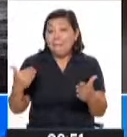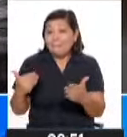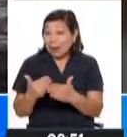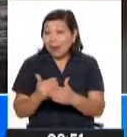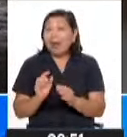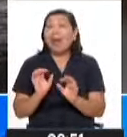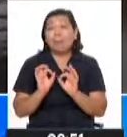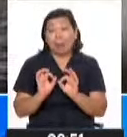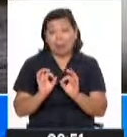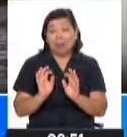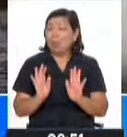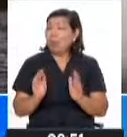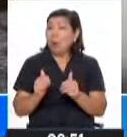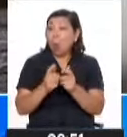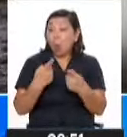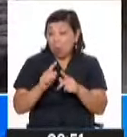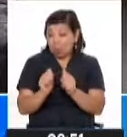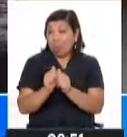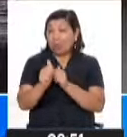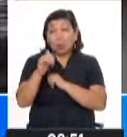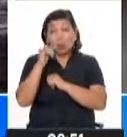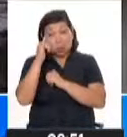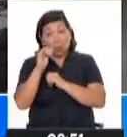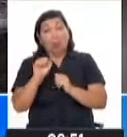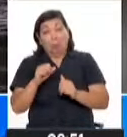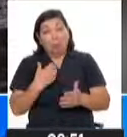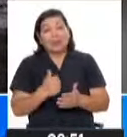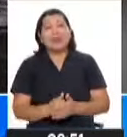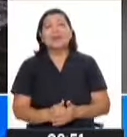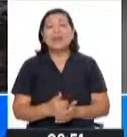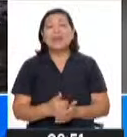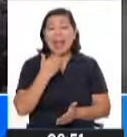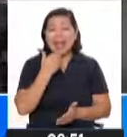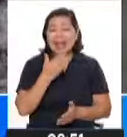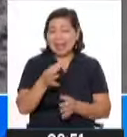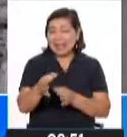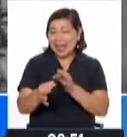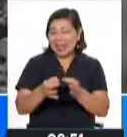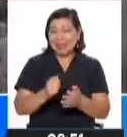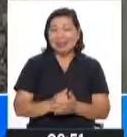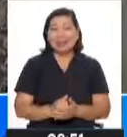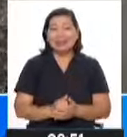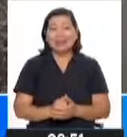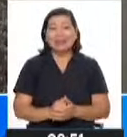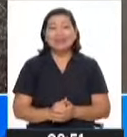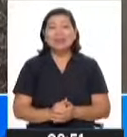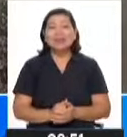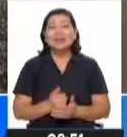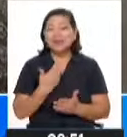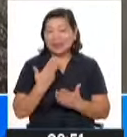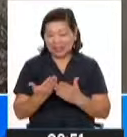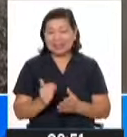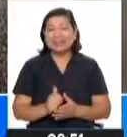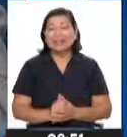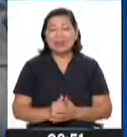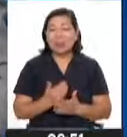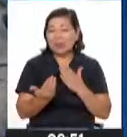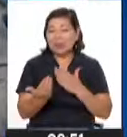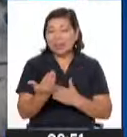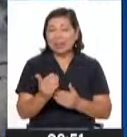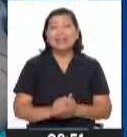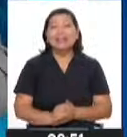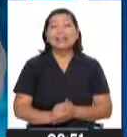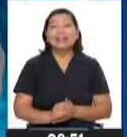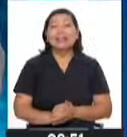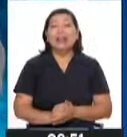pero a cierta distancia no hay ningún problema. Claro, ok. Bien, muchísimas gracias por haber estado con nosotros. Muy amable. Que tengan un buen Gracias a ustedes. Gracias. René